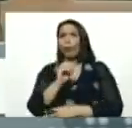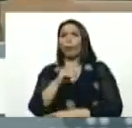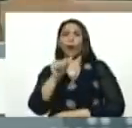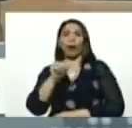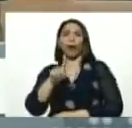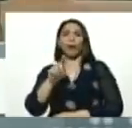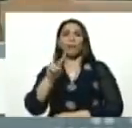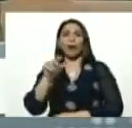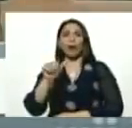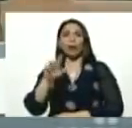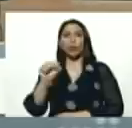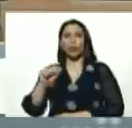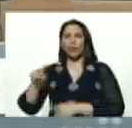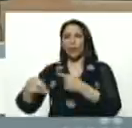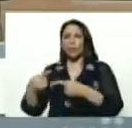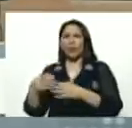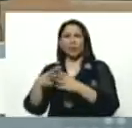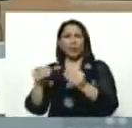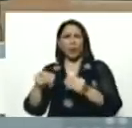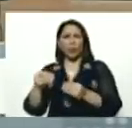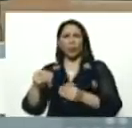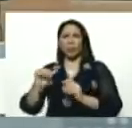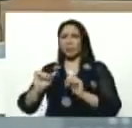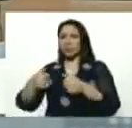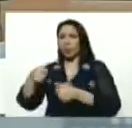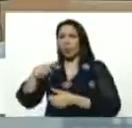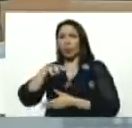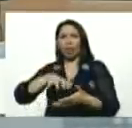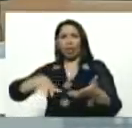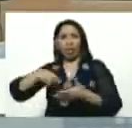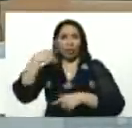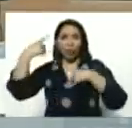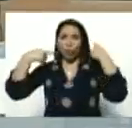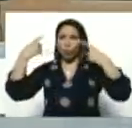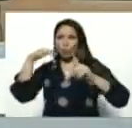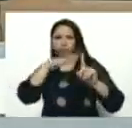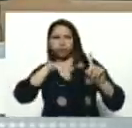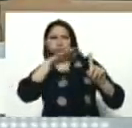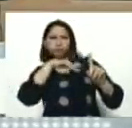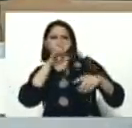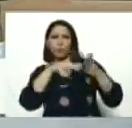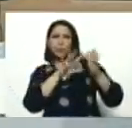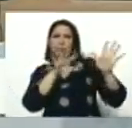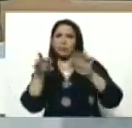y después, bueno, vino toda esta locura, el dos mil diecinueve, veinte, todas estas conspiraderas,